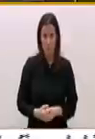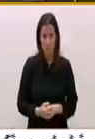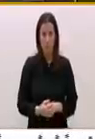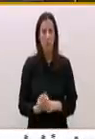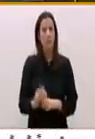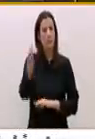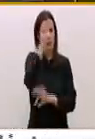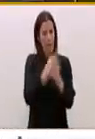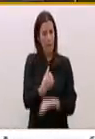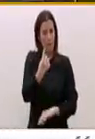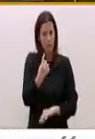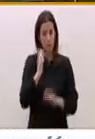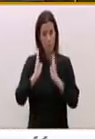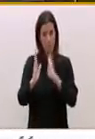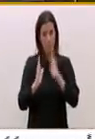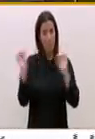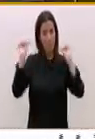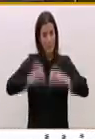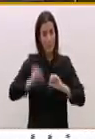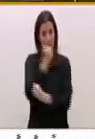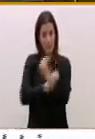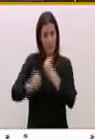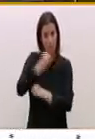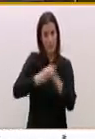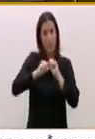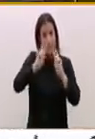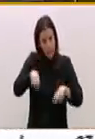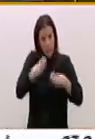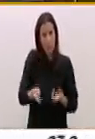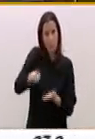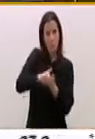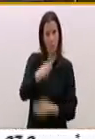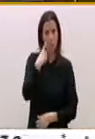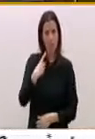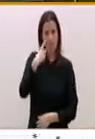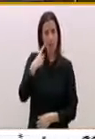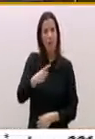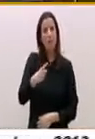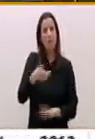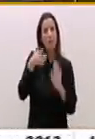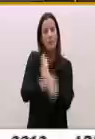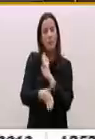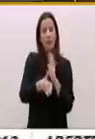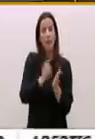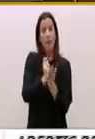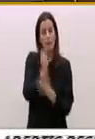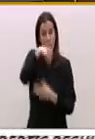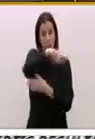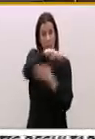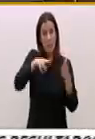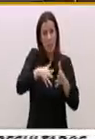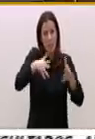durante el periodo de crisis económica y reestructuración bancaria se han incrementado los depósitos en Galicia, pero lejos de